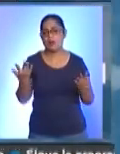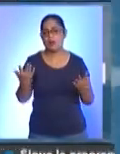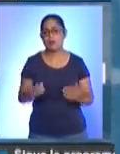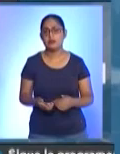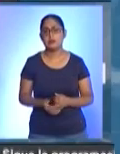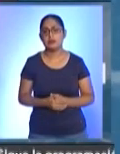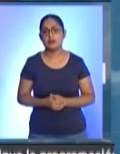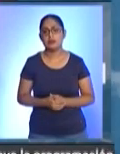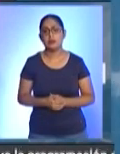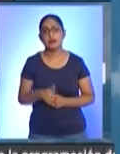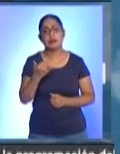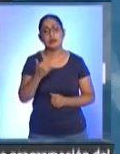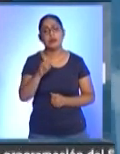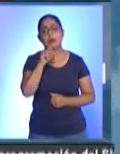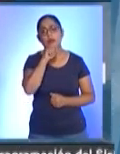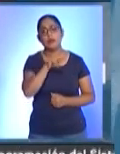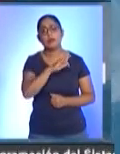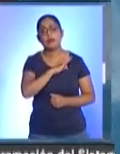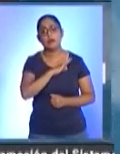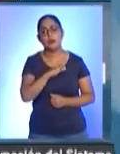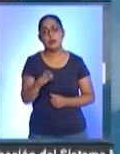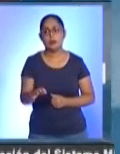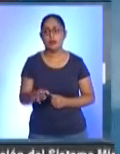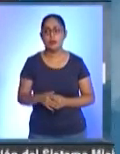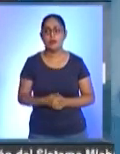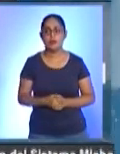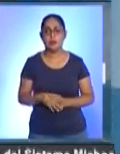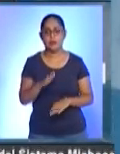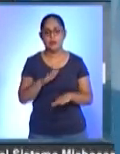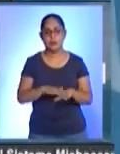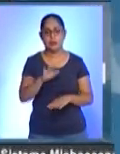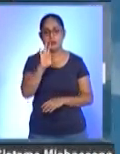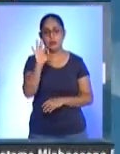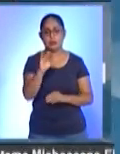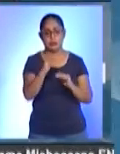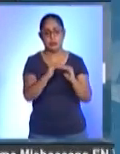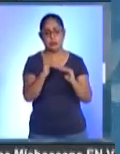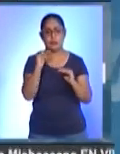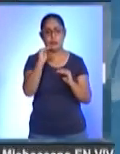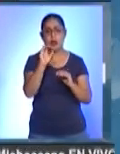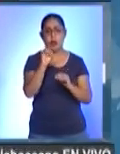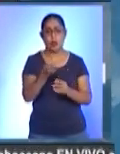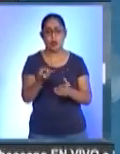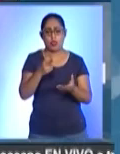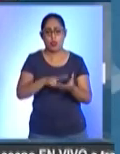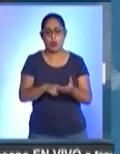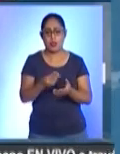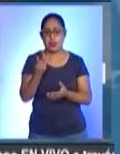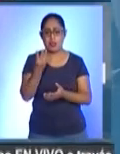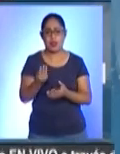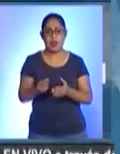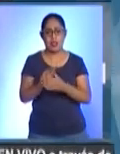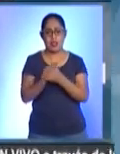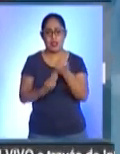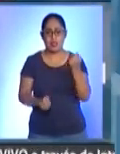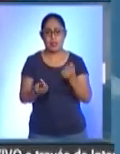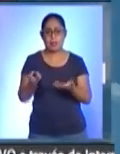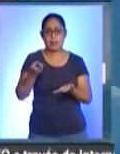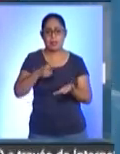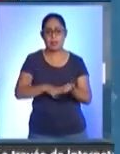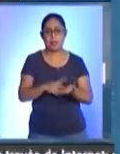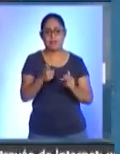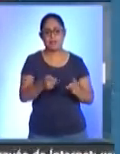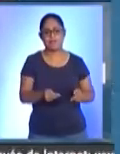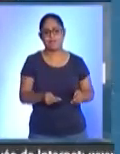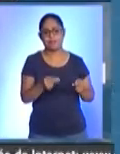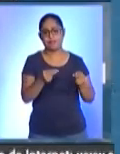hasta incluso más, un porcentaje por arriba del doble o triplo hasta más del costo que marca